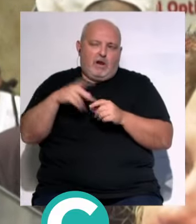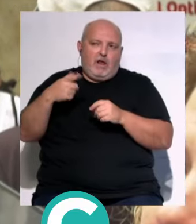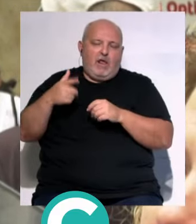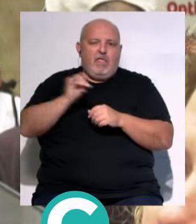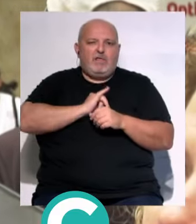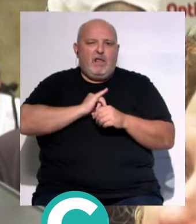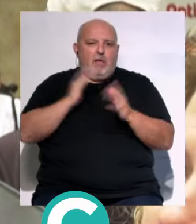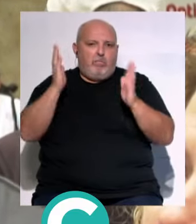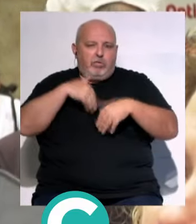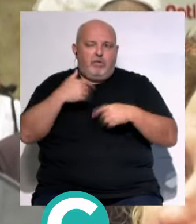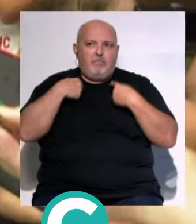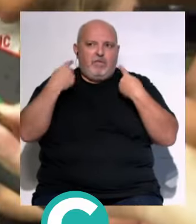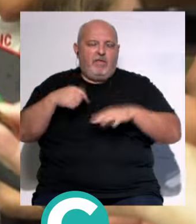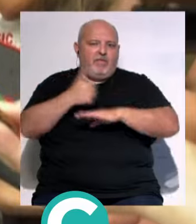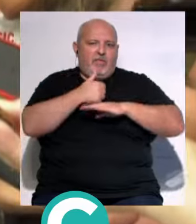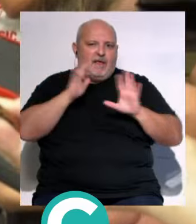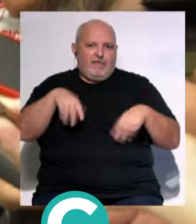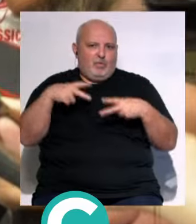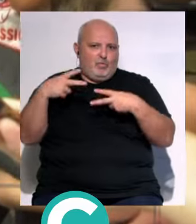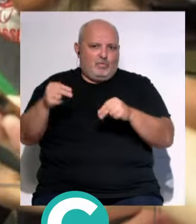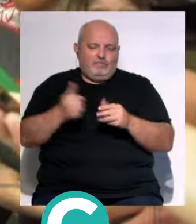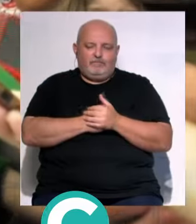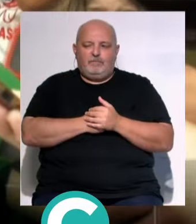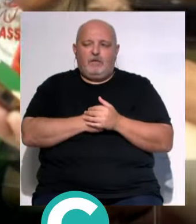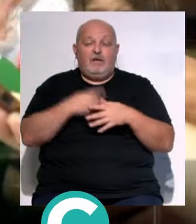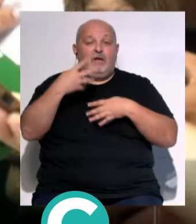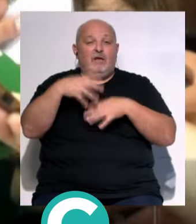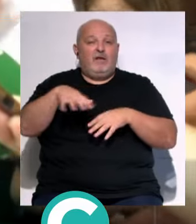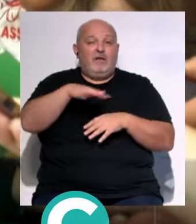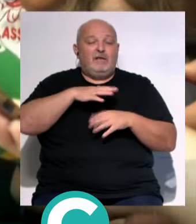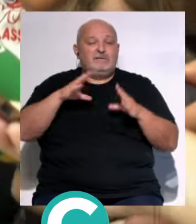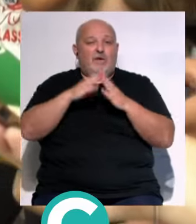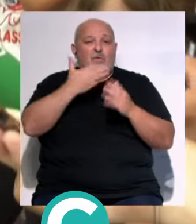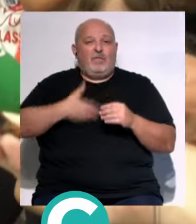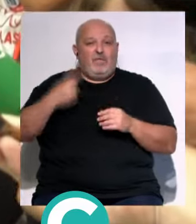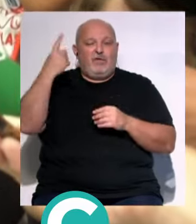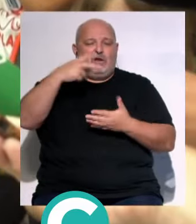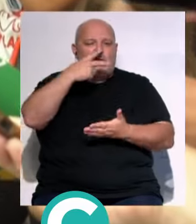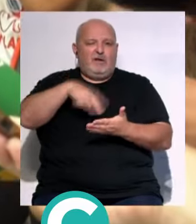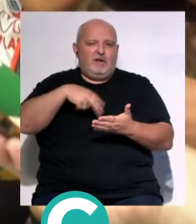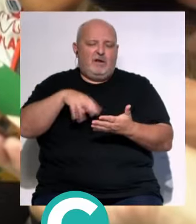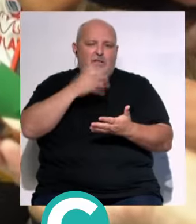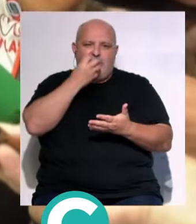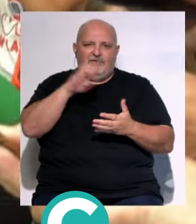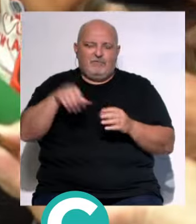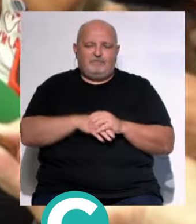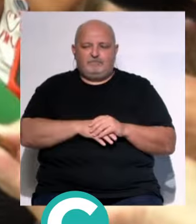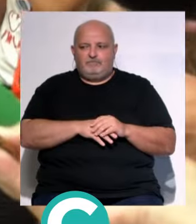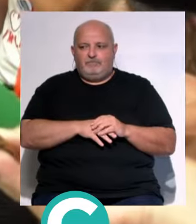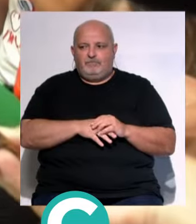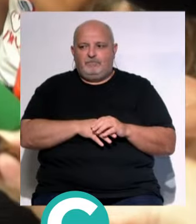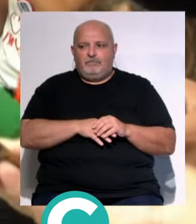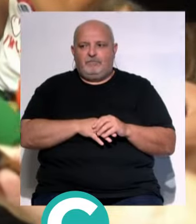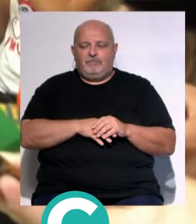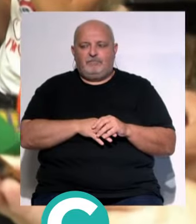identidad... ...y sobre todo con la ciudadanía. La manifestación concluyó en la plaza de San Juan de Dios... ...con la lectura de un manifiesto. Pero también son los